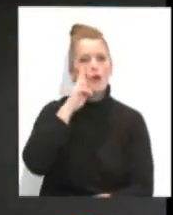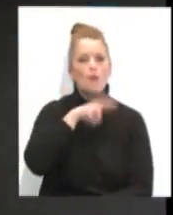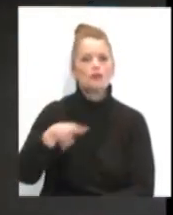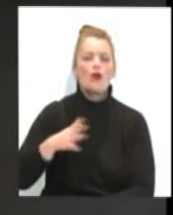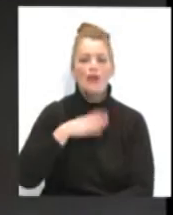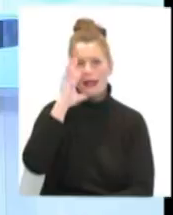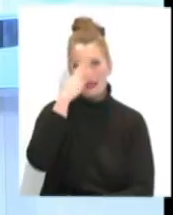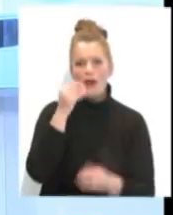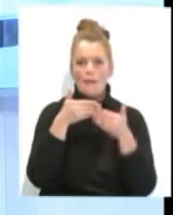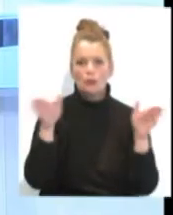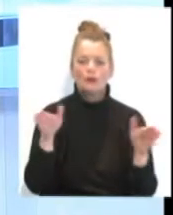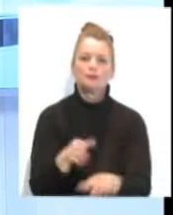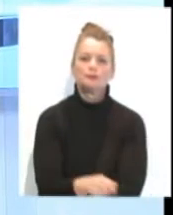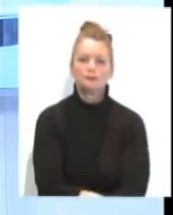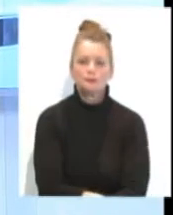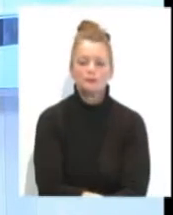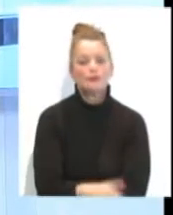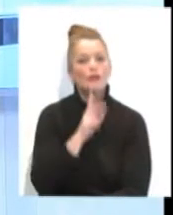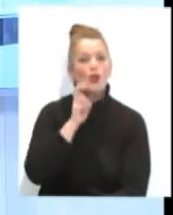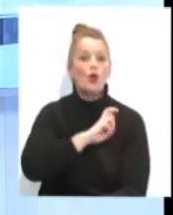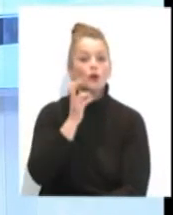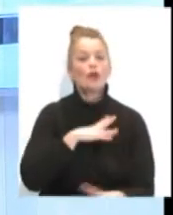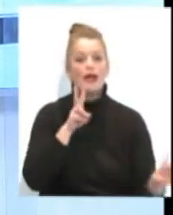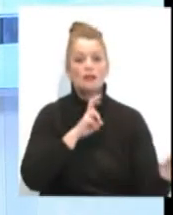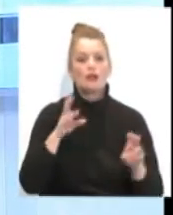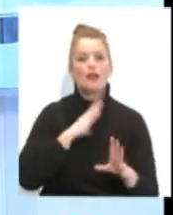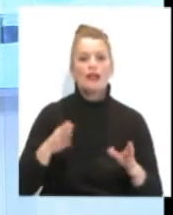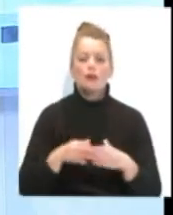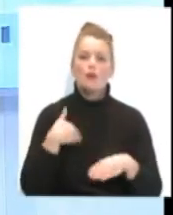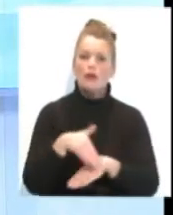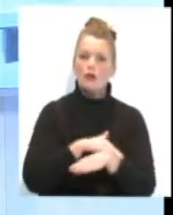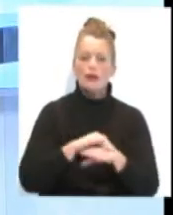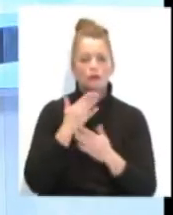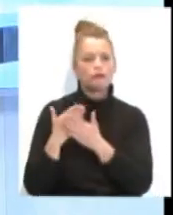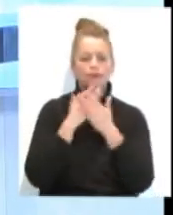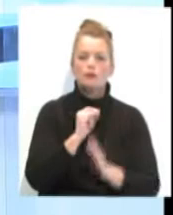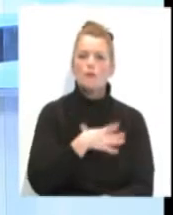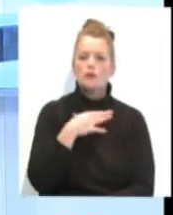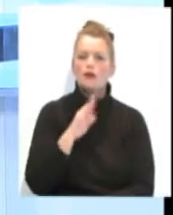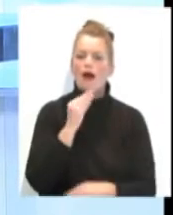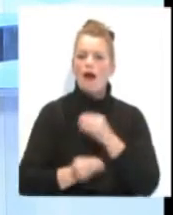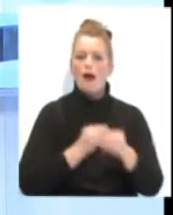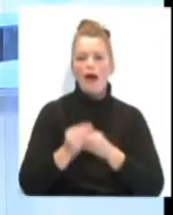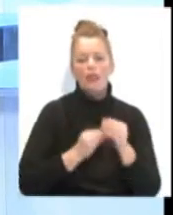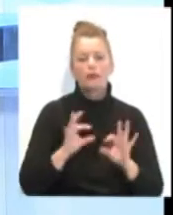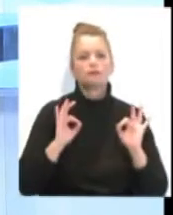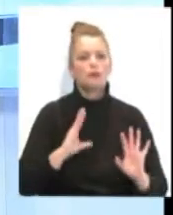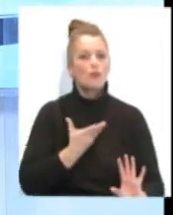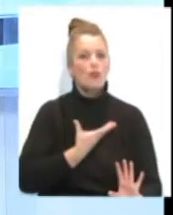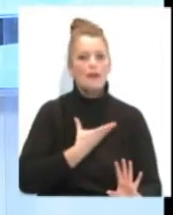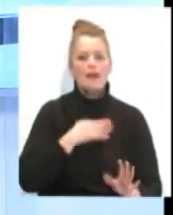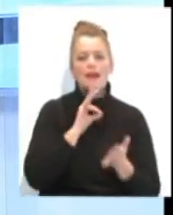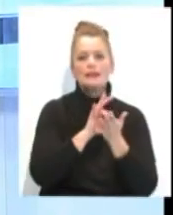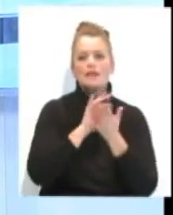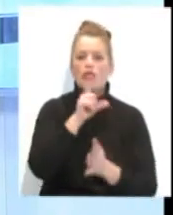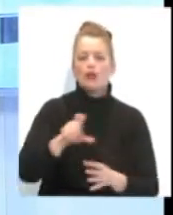Carnaval. Seguimos con otros asuntos. El equipo de gobierno estudia la posibilidad de municipalizar el servicio de